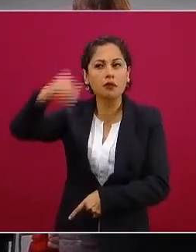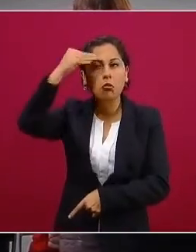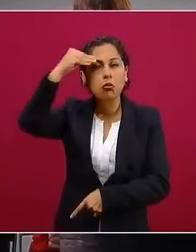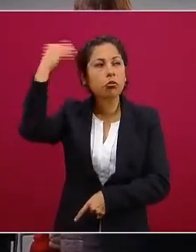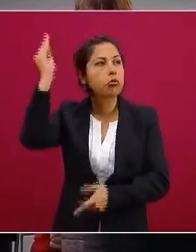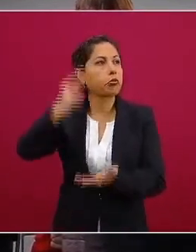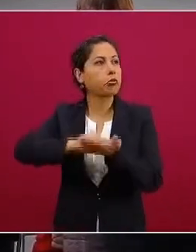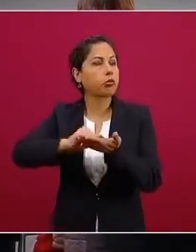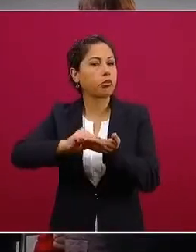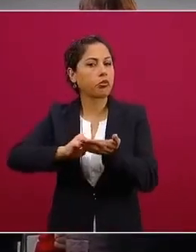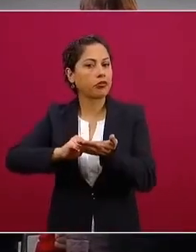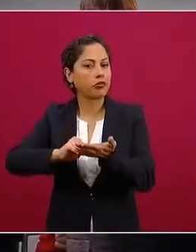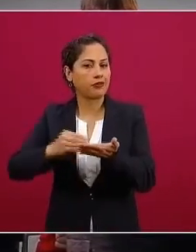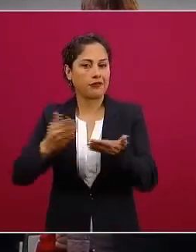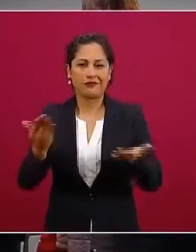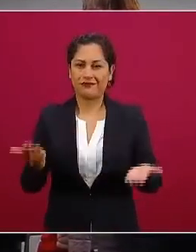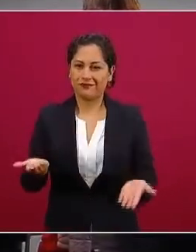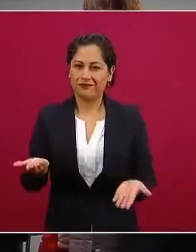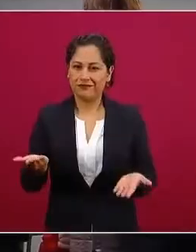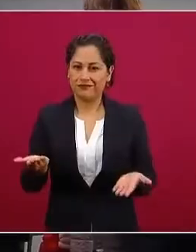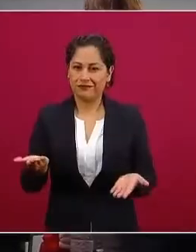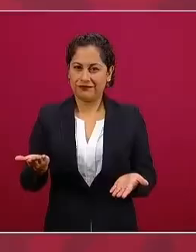y esto también se ve en los medios